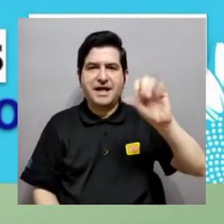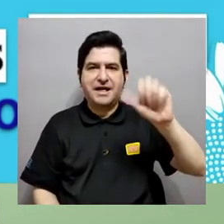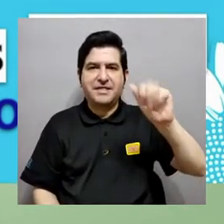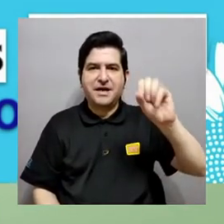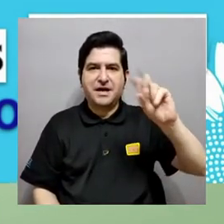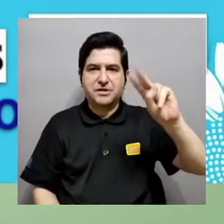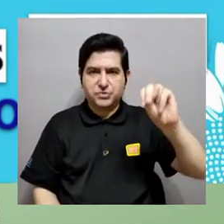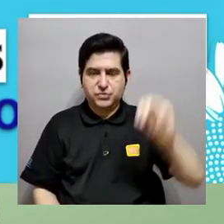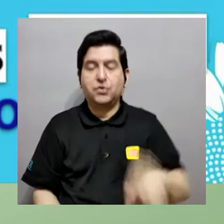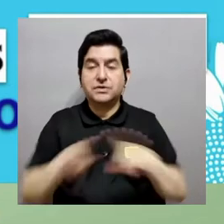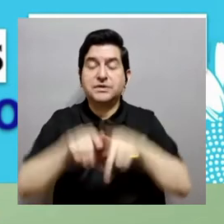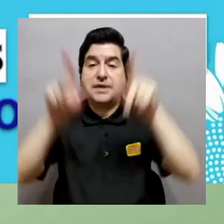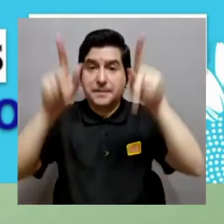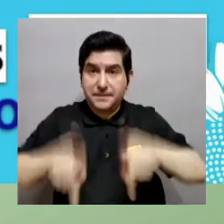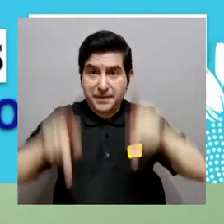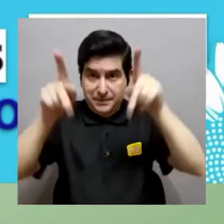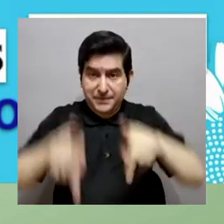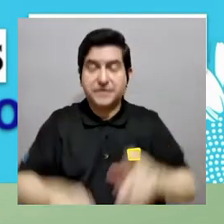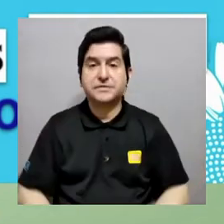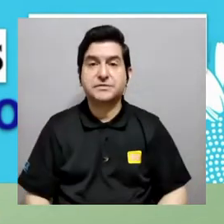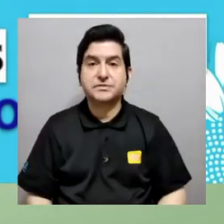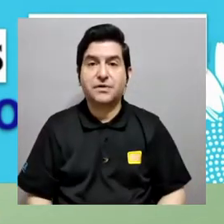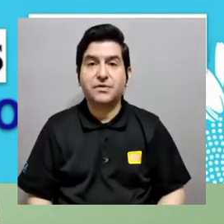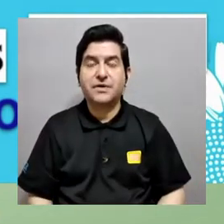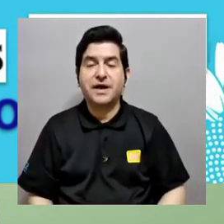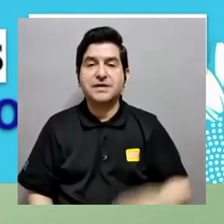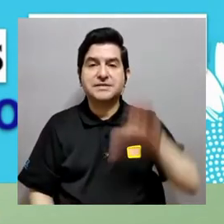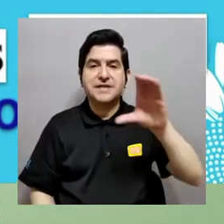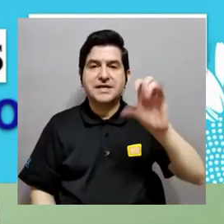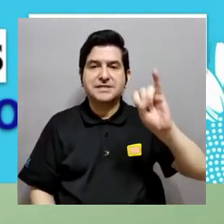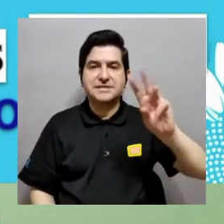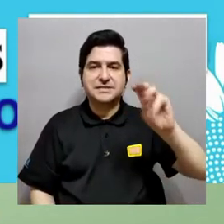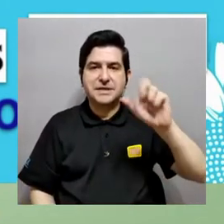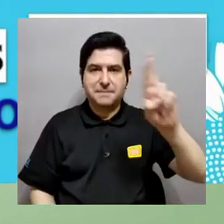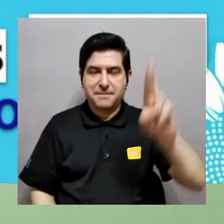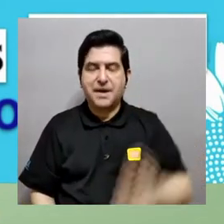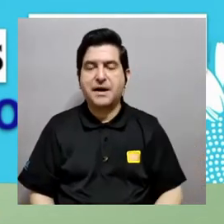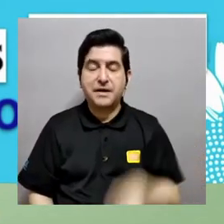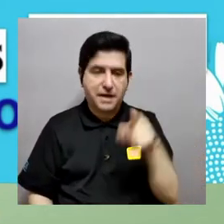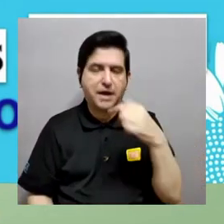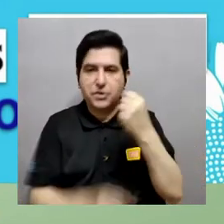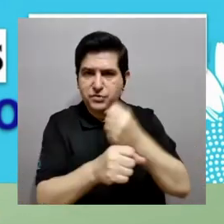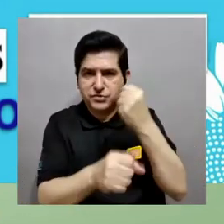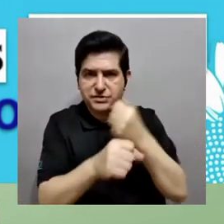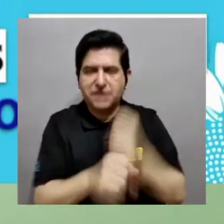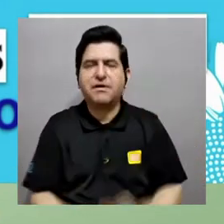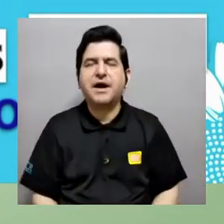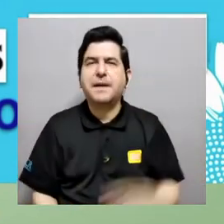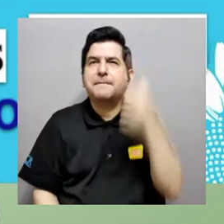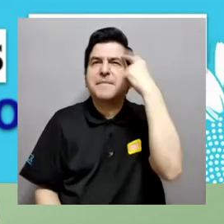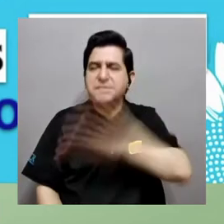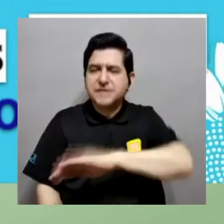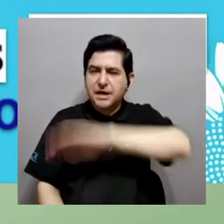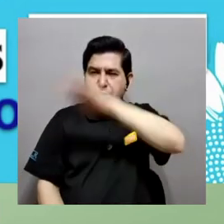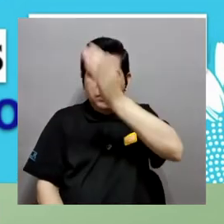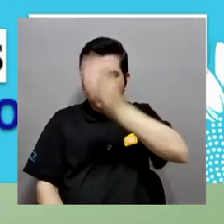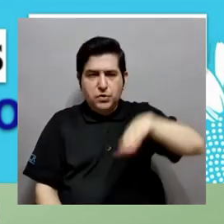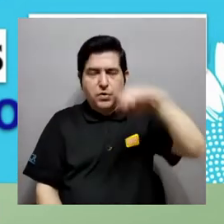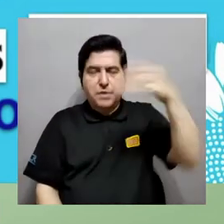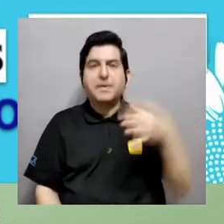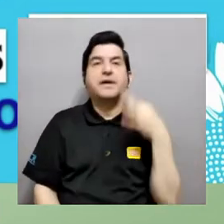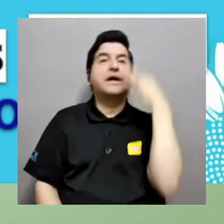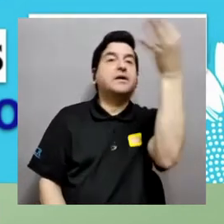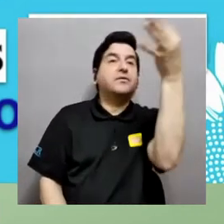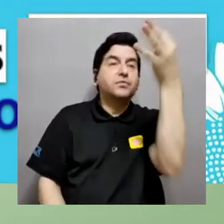simulaciones de radiaciones ionizantes. También tenemos colaboraciones con la gente del CIMAR para